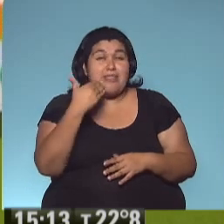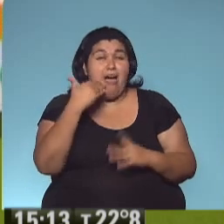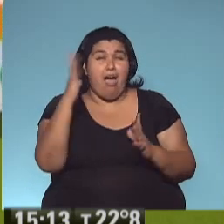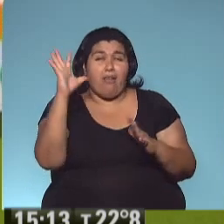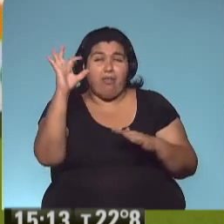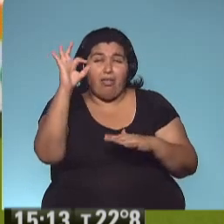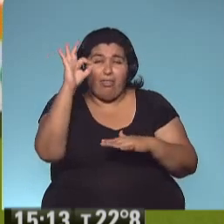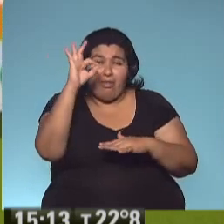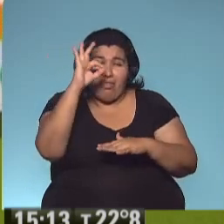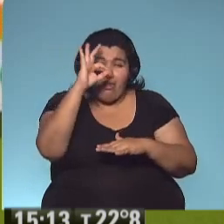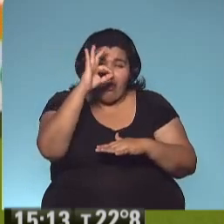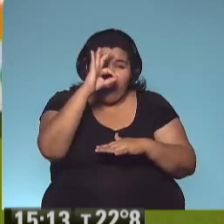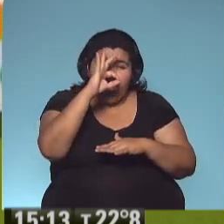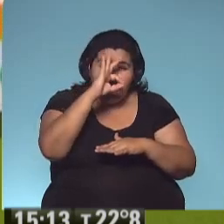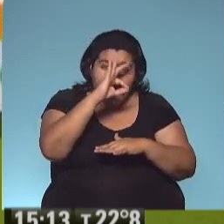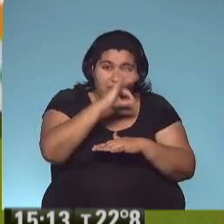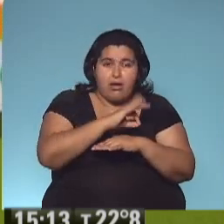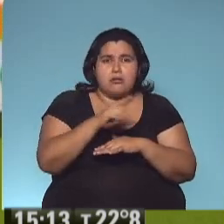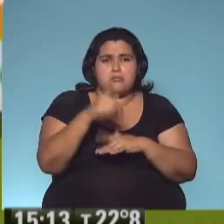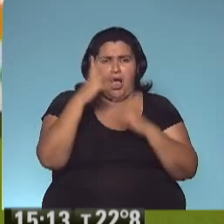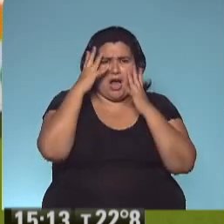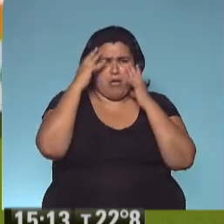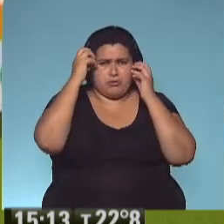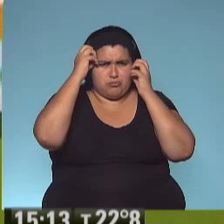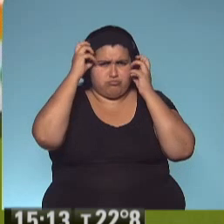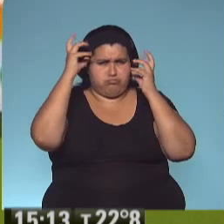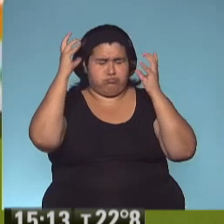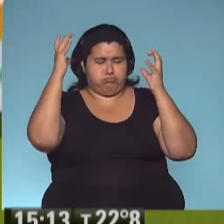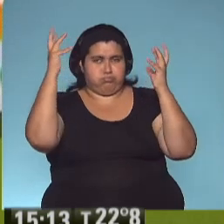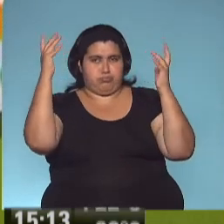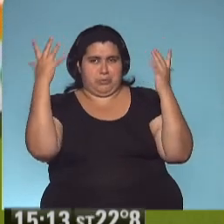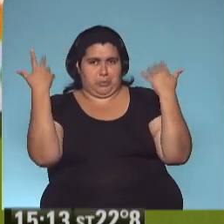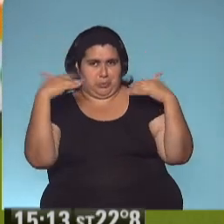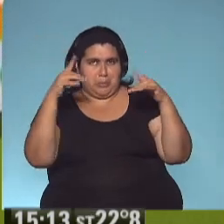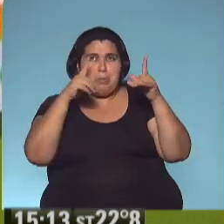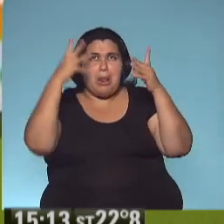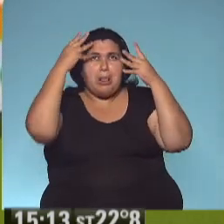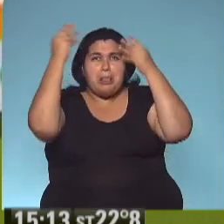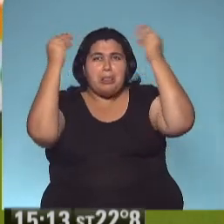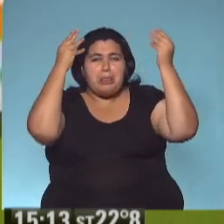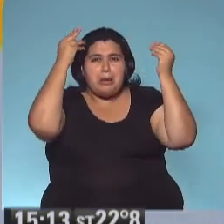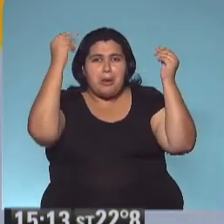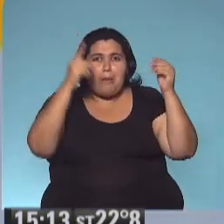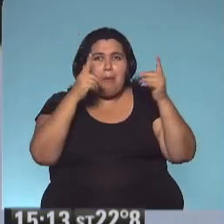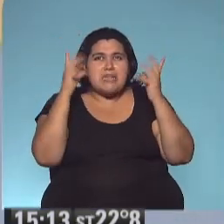y el sol se ponía rojo, la cabeza peluda del ogronte brillaba como la melena de un león inmenso.